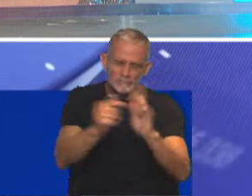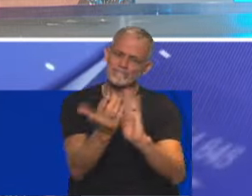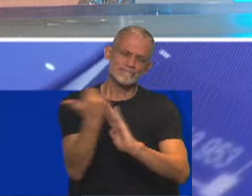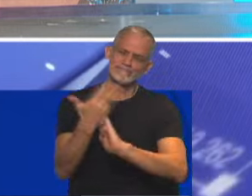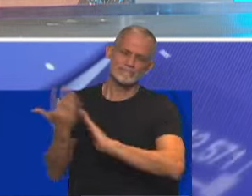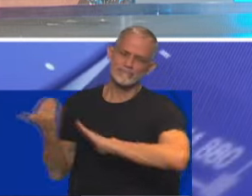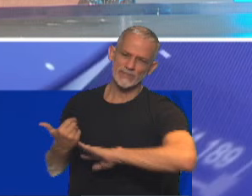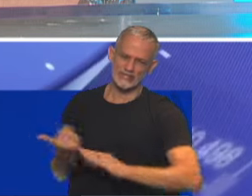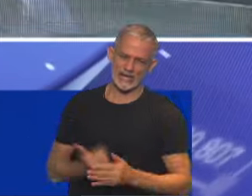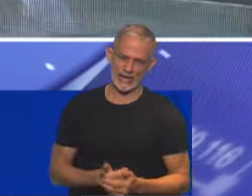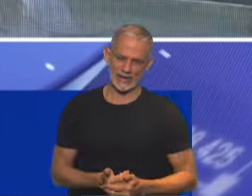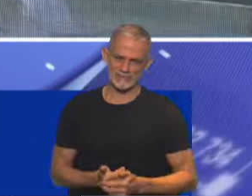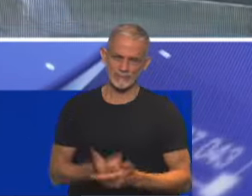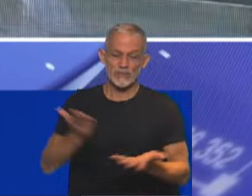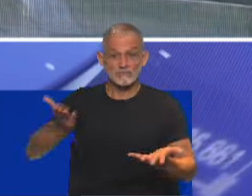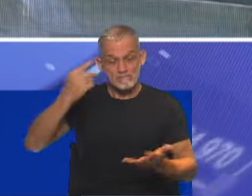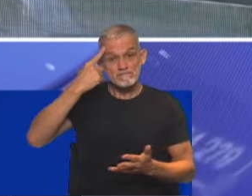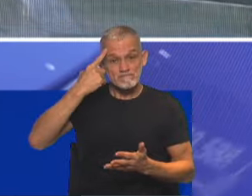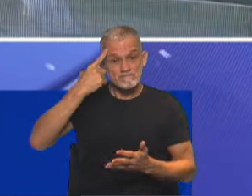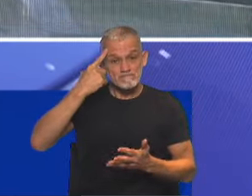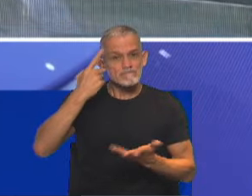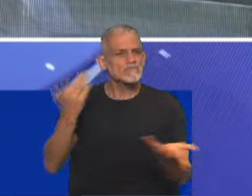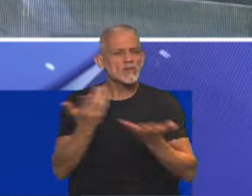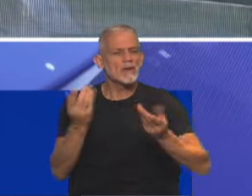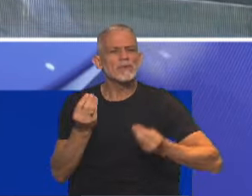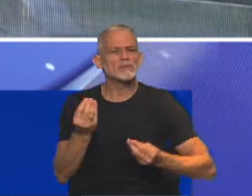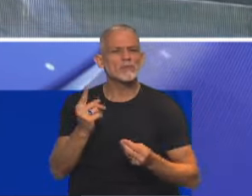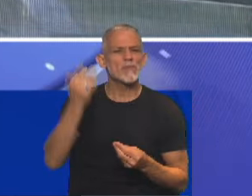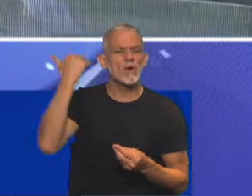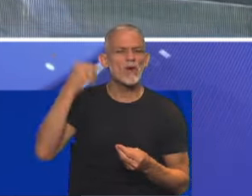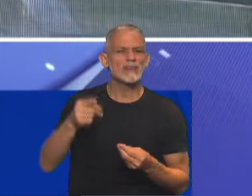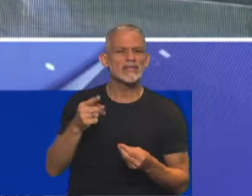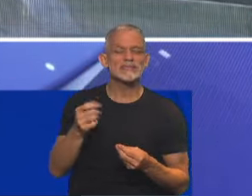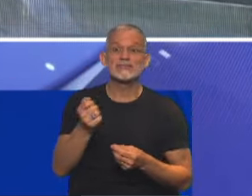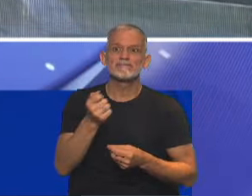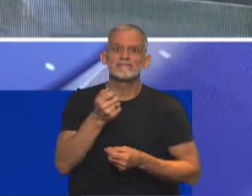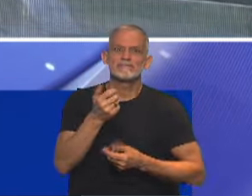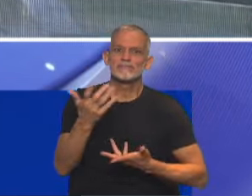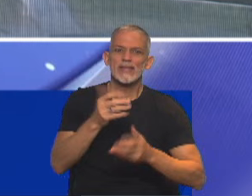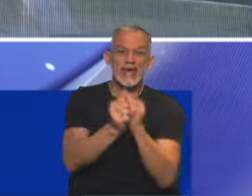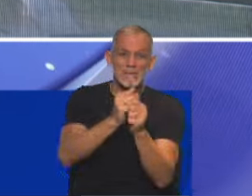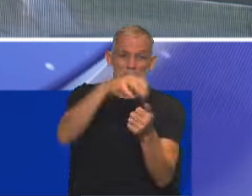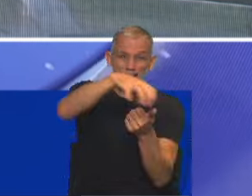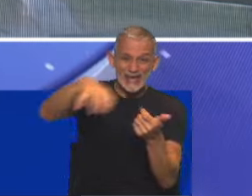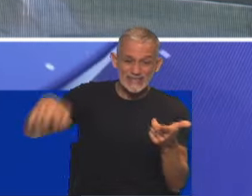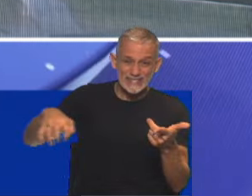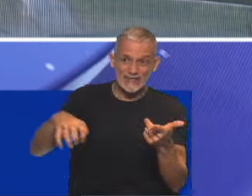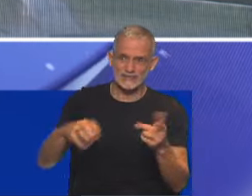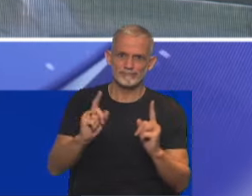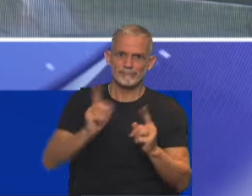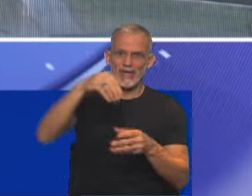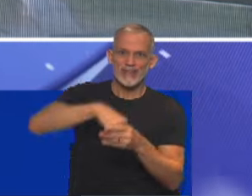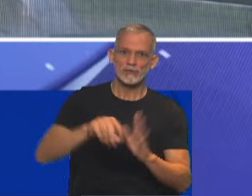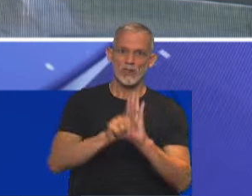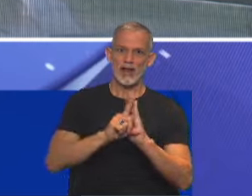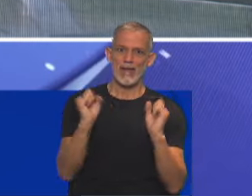nuestro país. Teniendo en cuenta además, Jimé, lo que ha pasado también con la cantidad de empresas que continúan justamente dentro de la